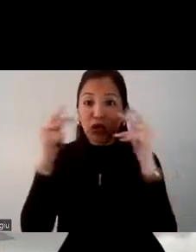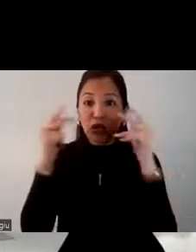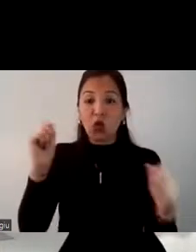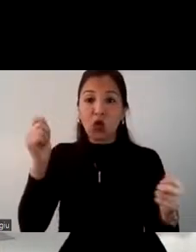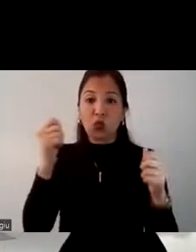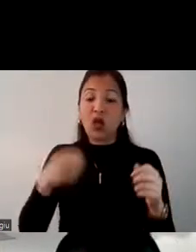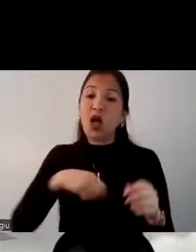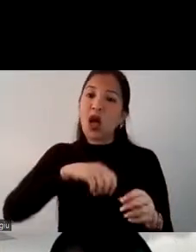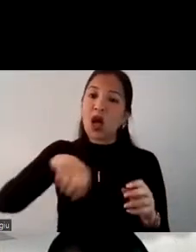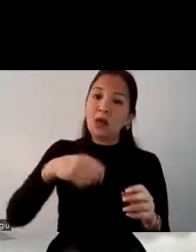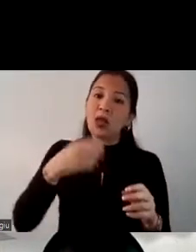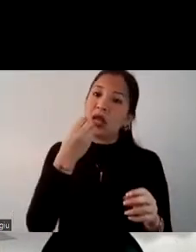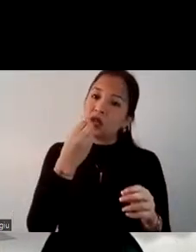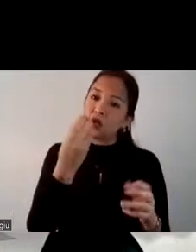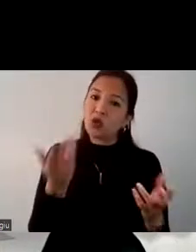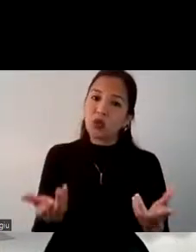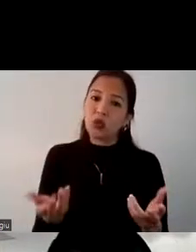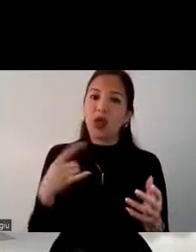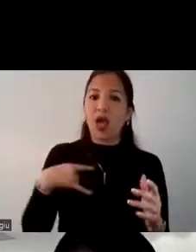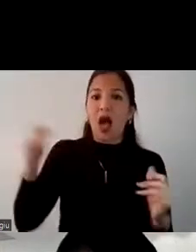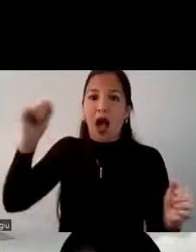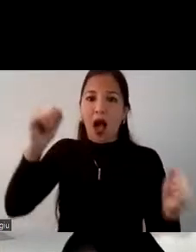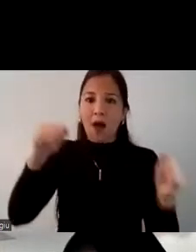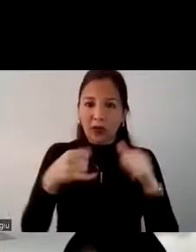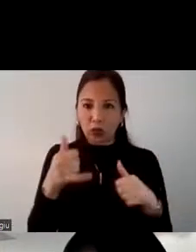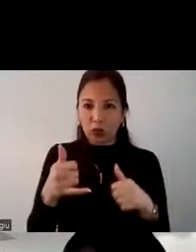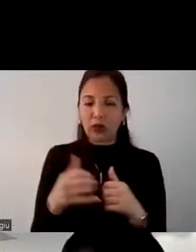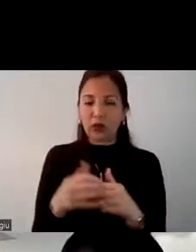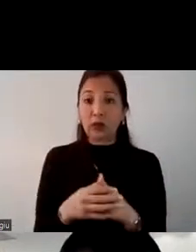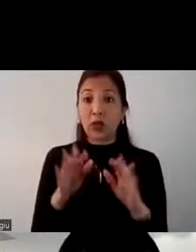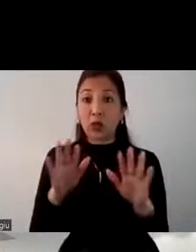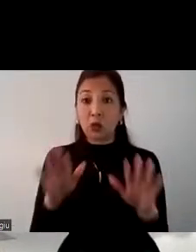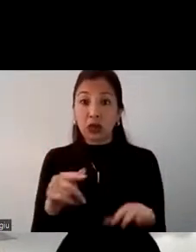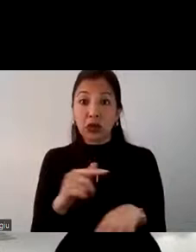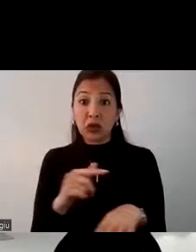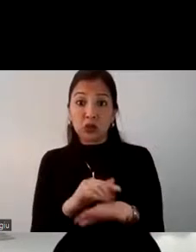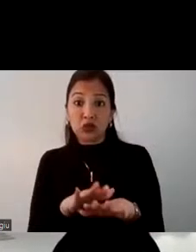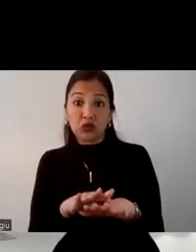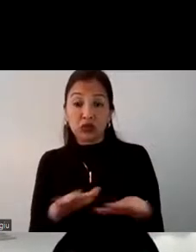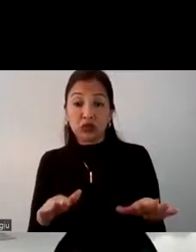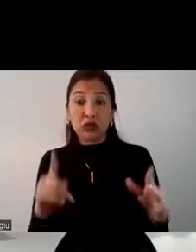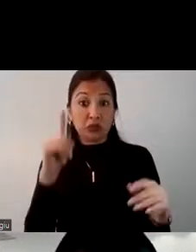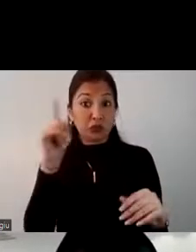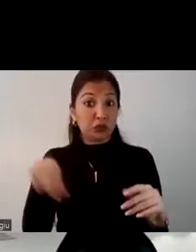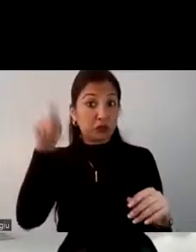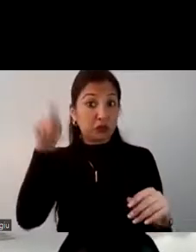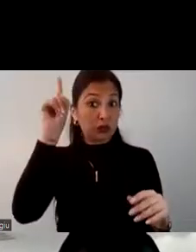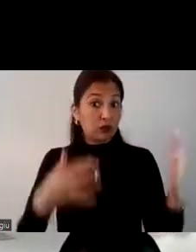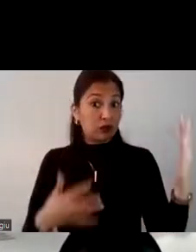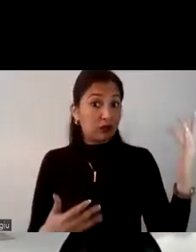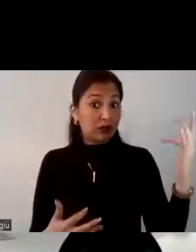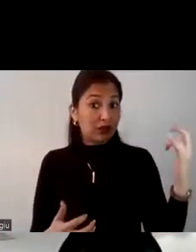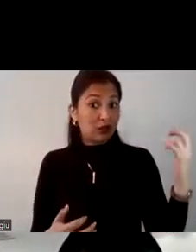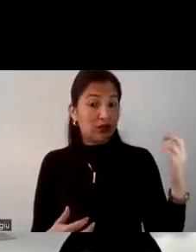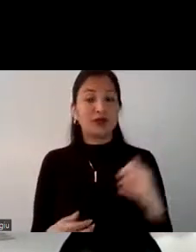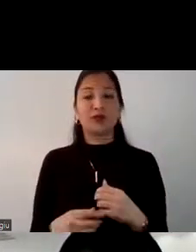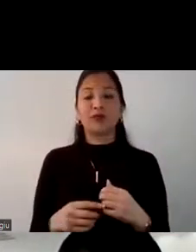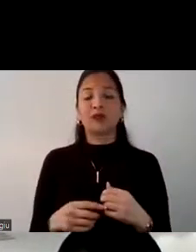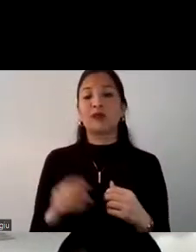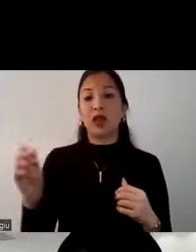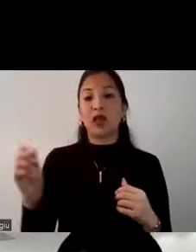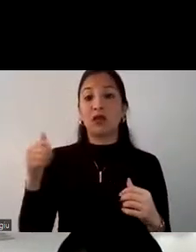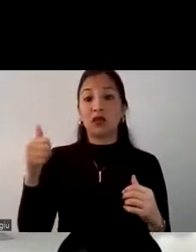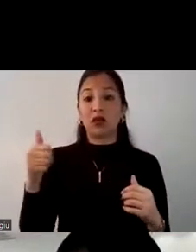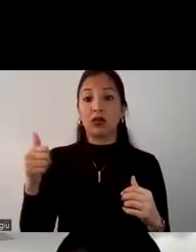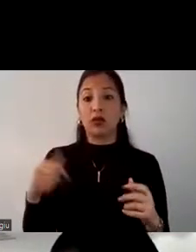gastronómicas y actividades de aventura. Por el momento, vemos que es México quien tiene esas actividades a su favor. De